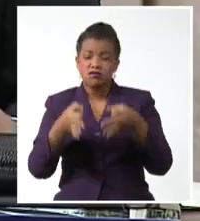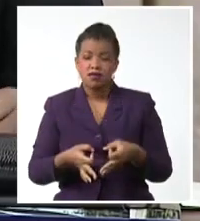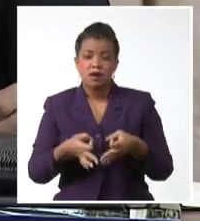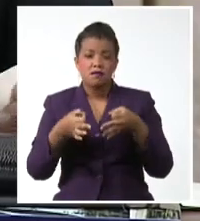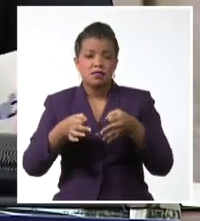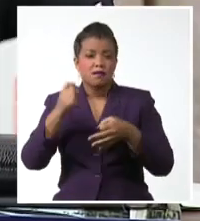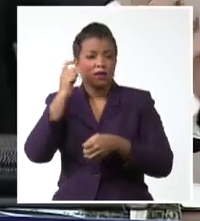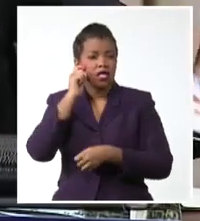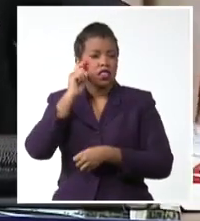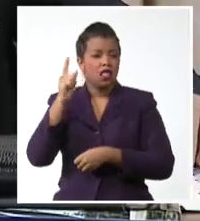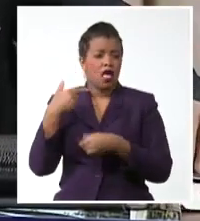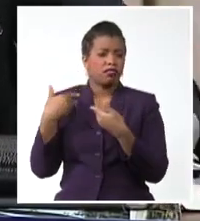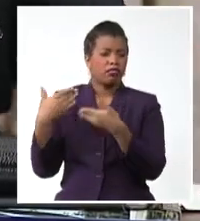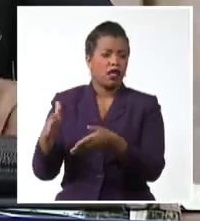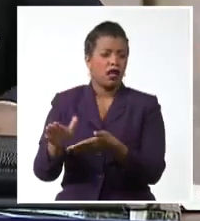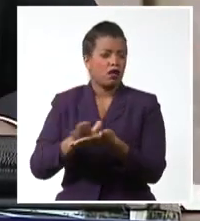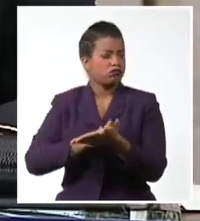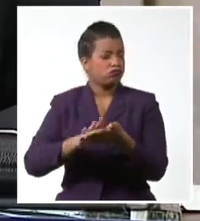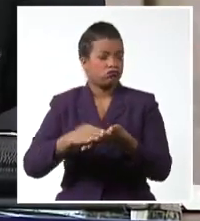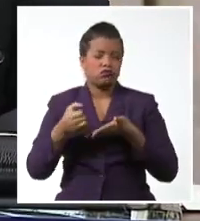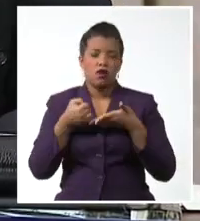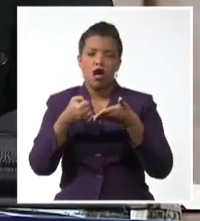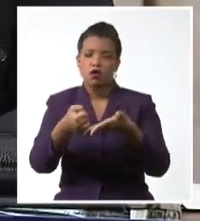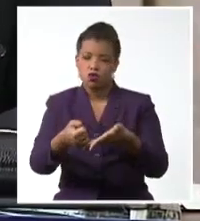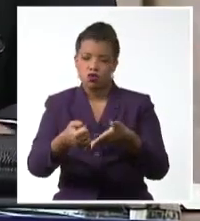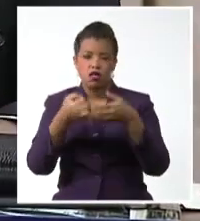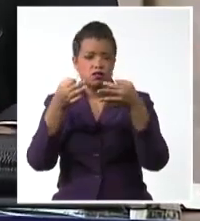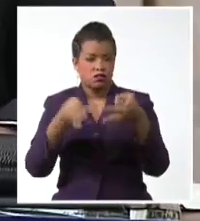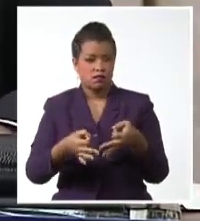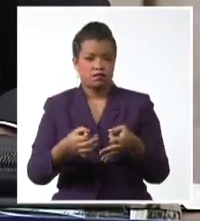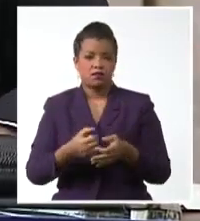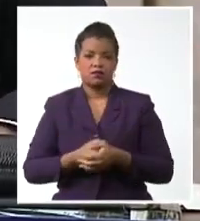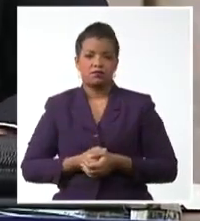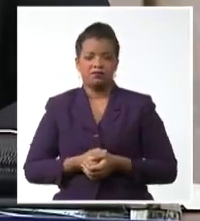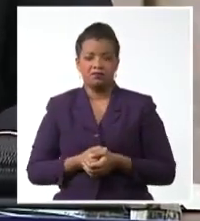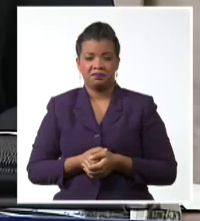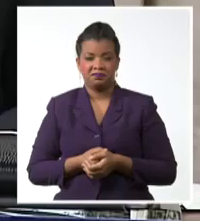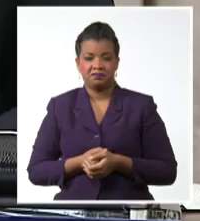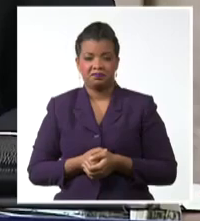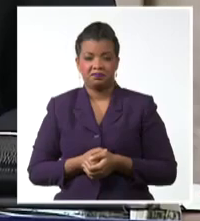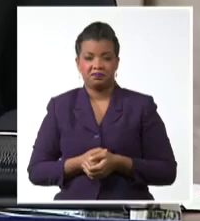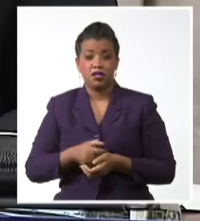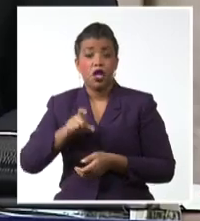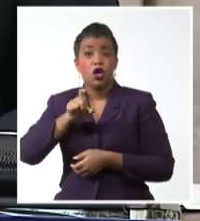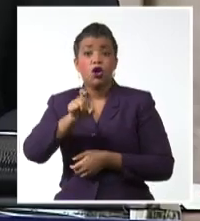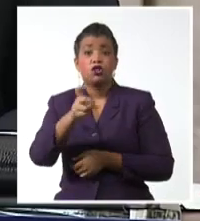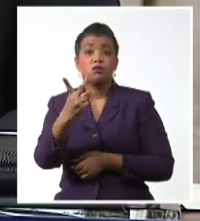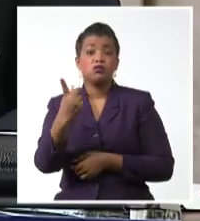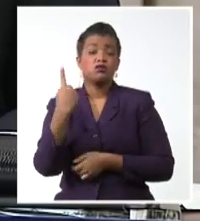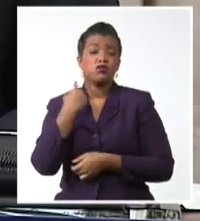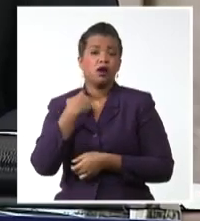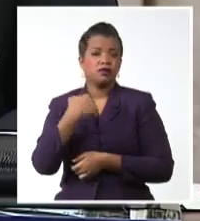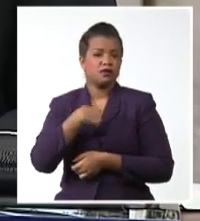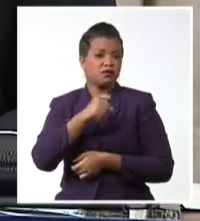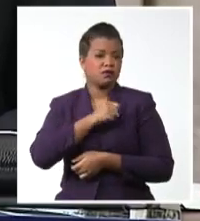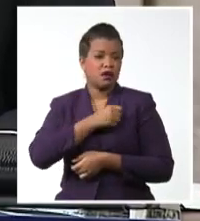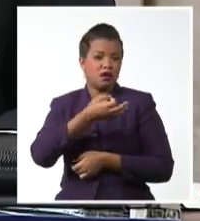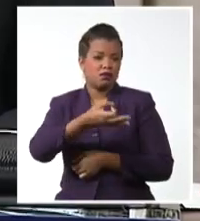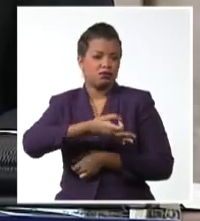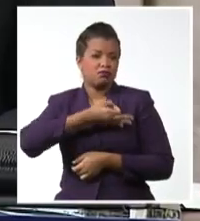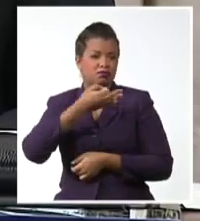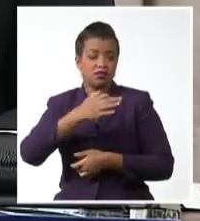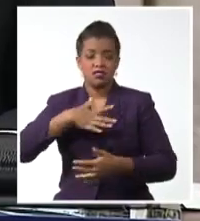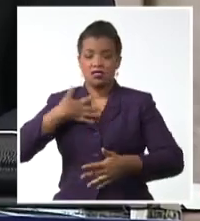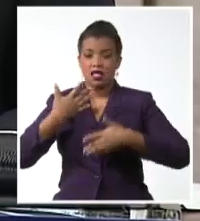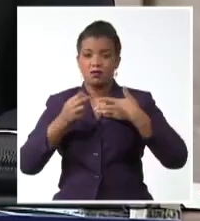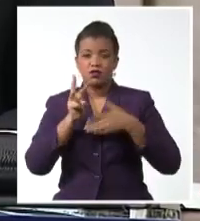de no dejar a nadie atrás de estos últimos dos años quisiera destacar la celebración